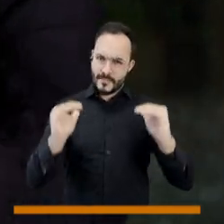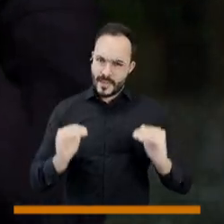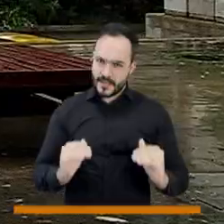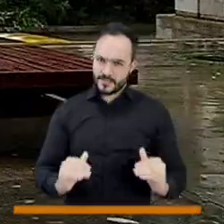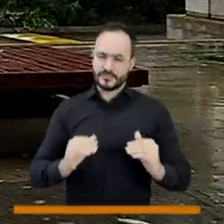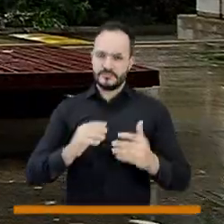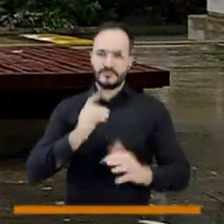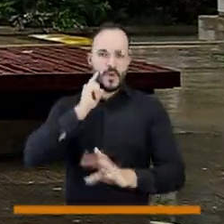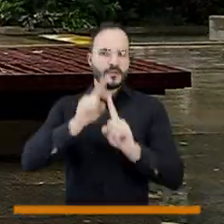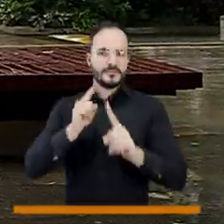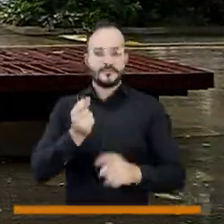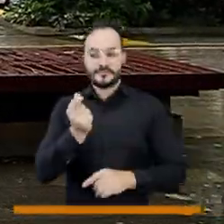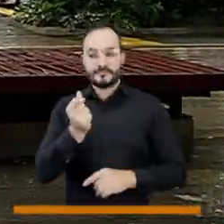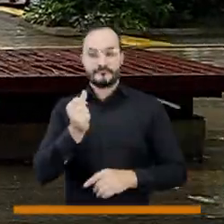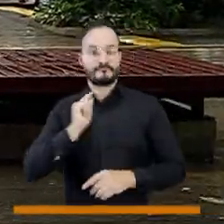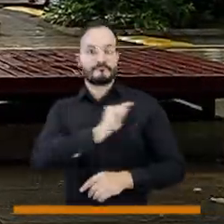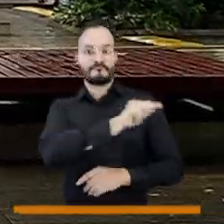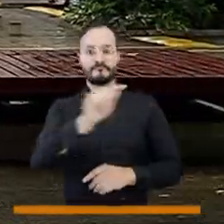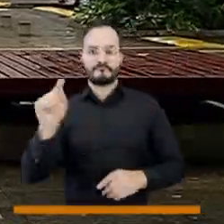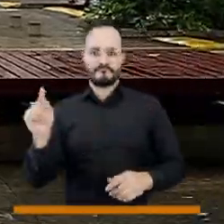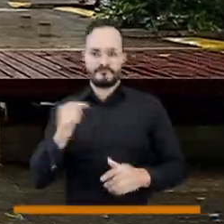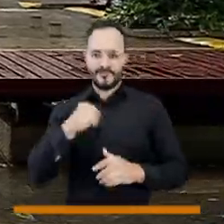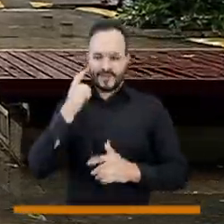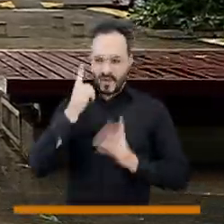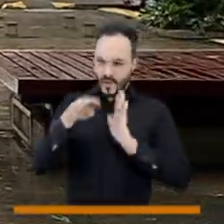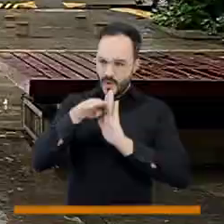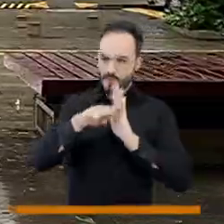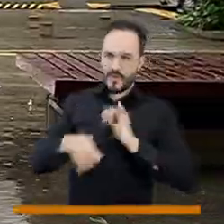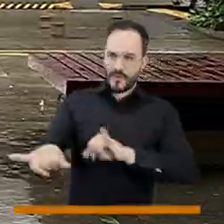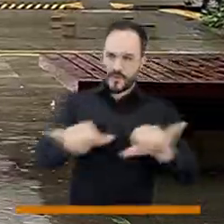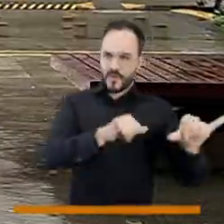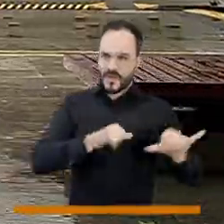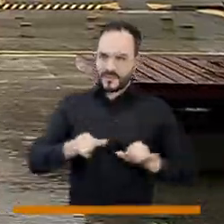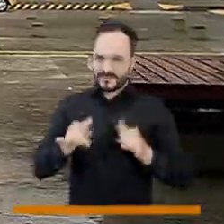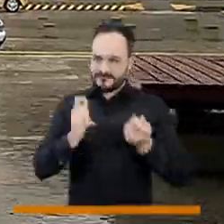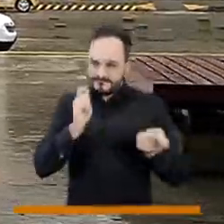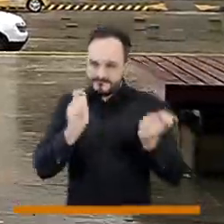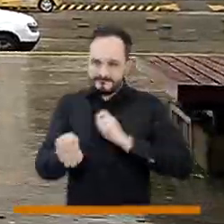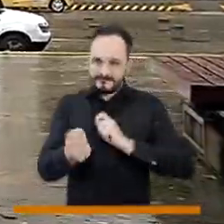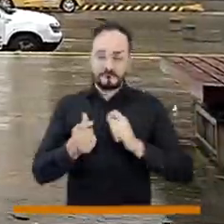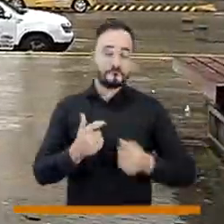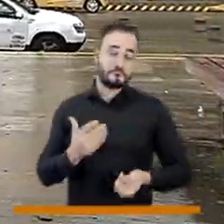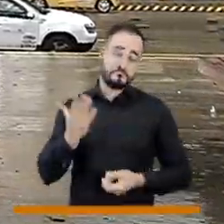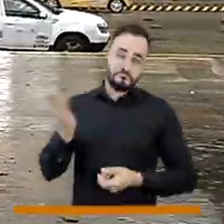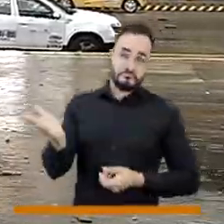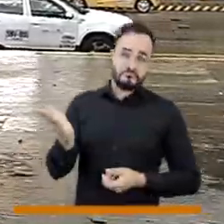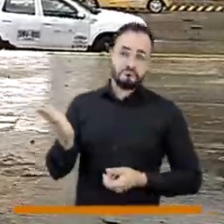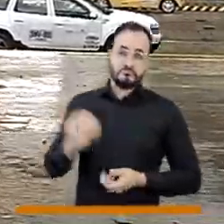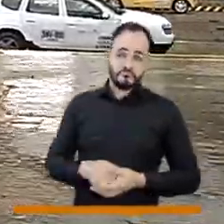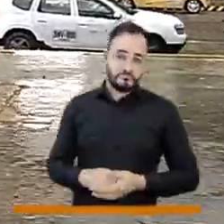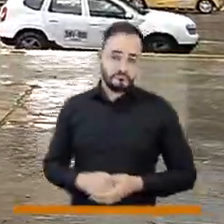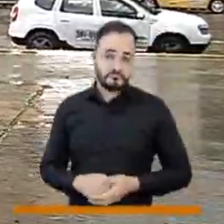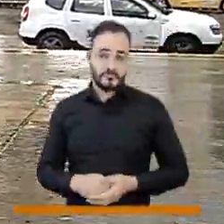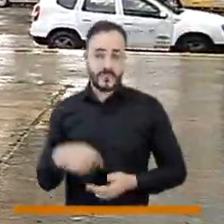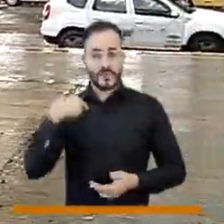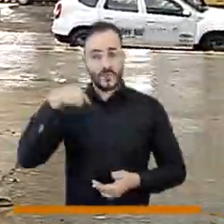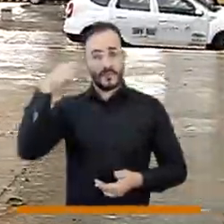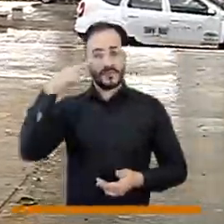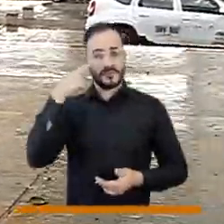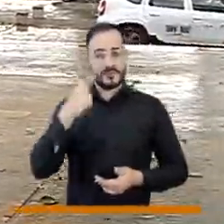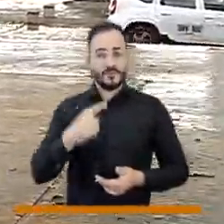el índice de precios que se utiliza para actualizar algunos de los costos del sistema y bueno, va a depender